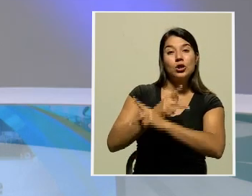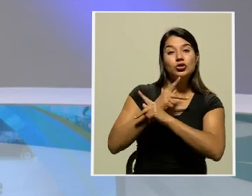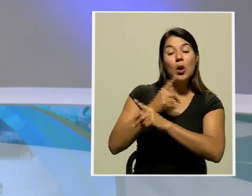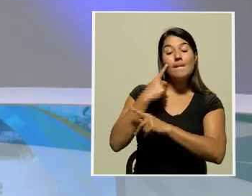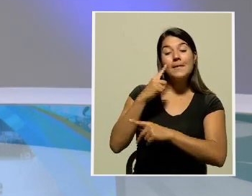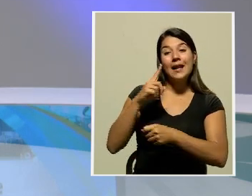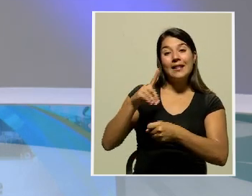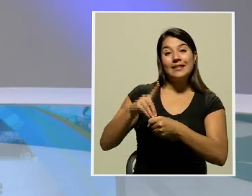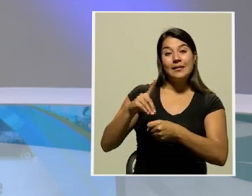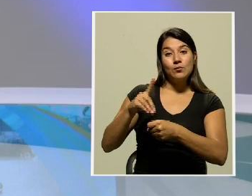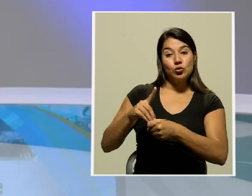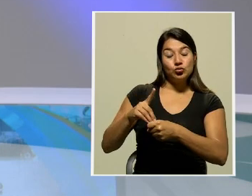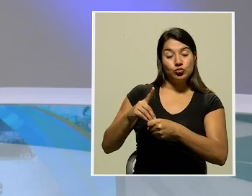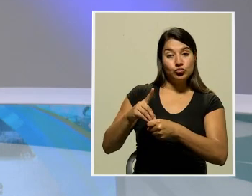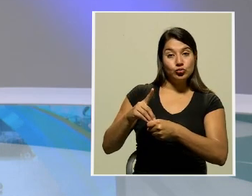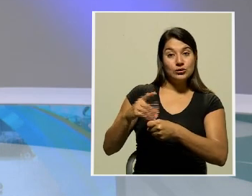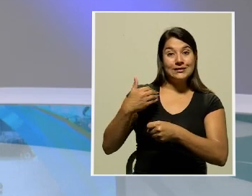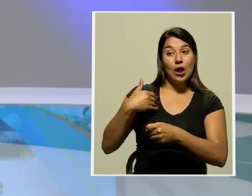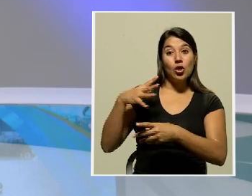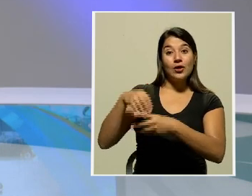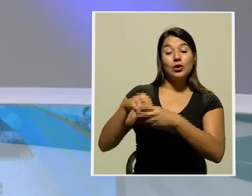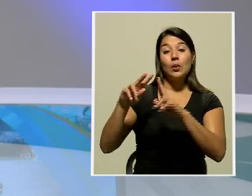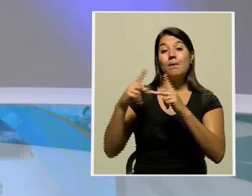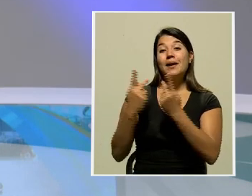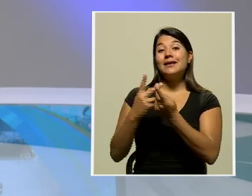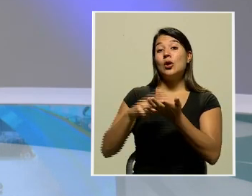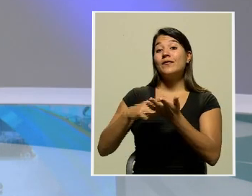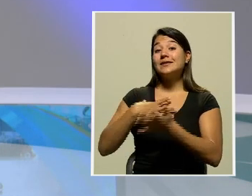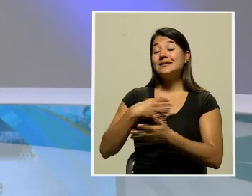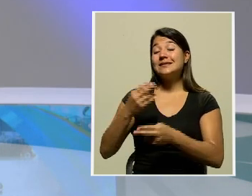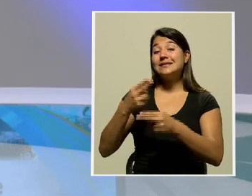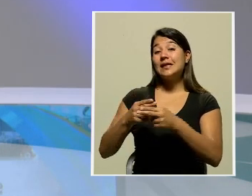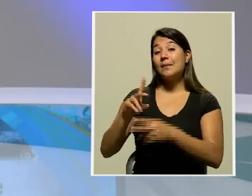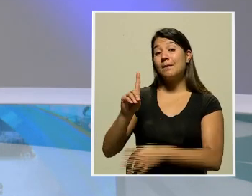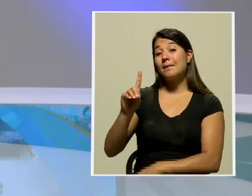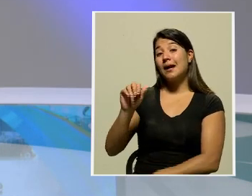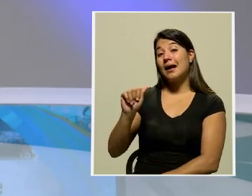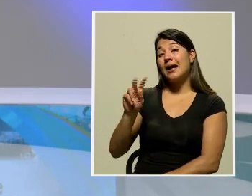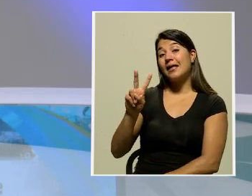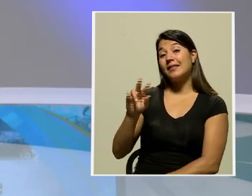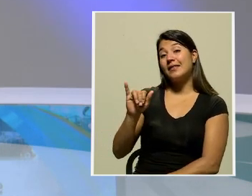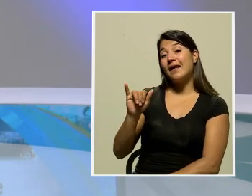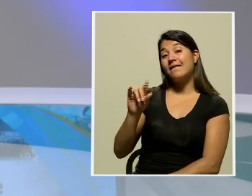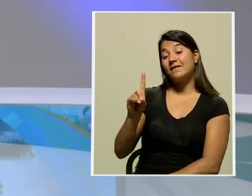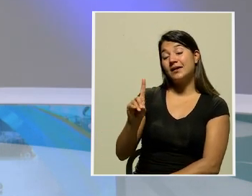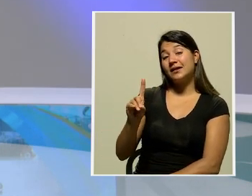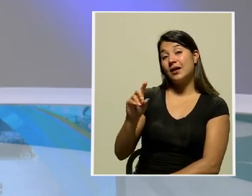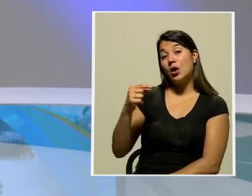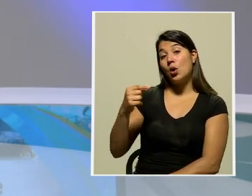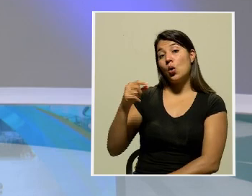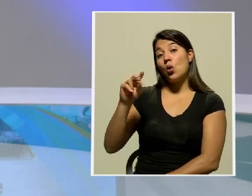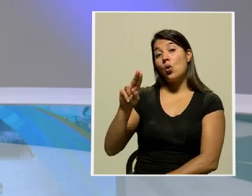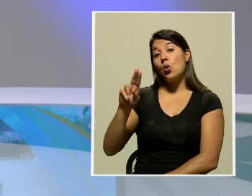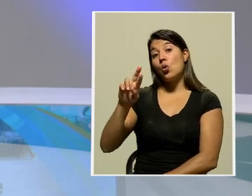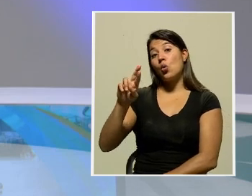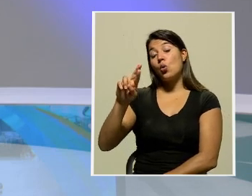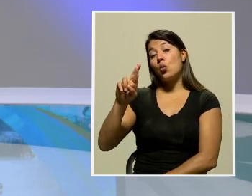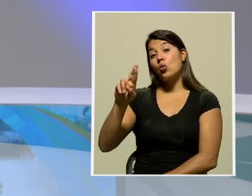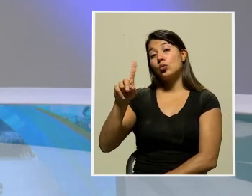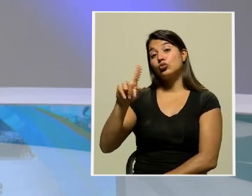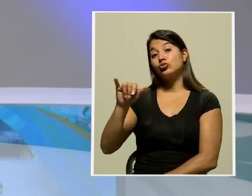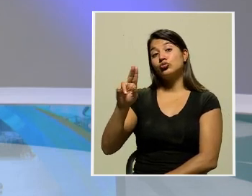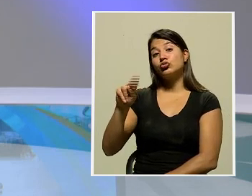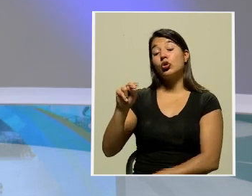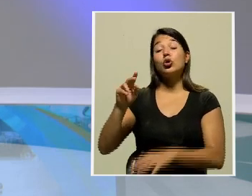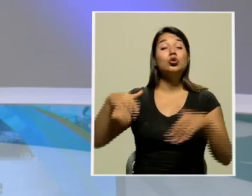Gursón, los legisladores no han podido ponerse de acuerdo para analizar el caso. Esto debido a una solicitud de la Jefatura de Fracción de los